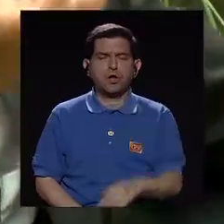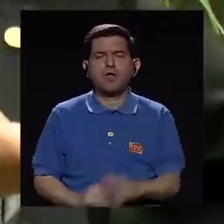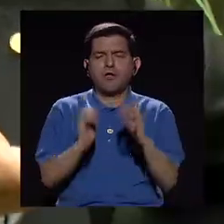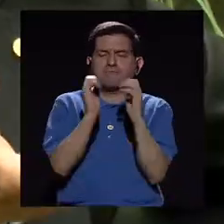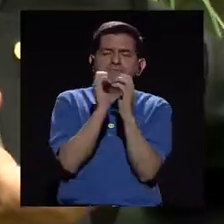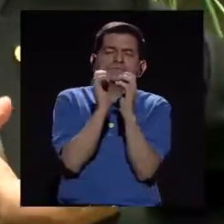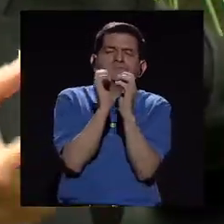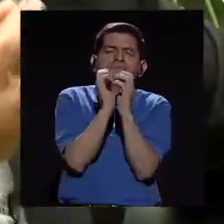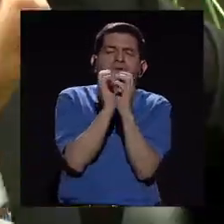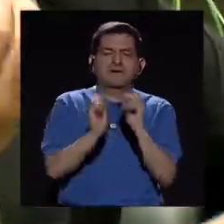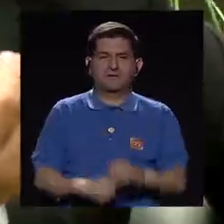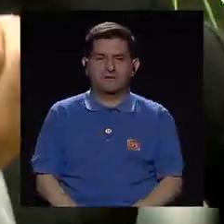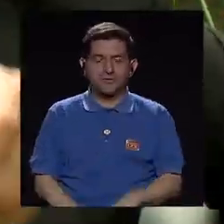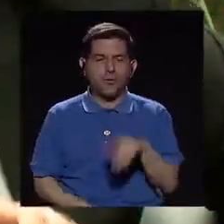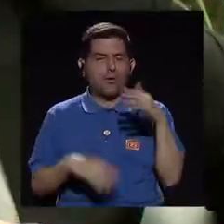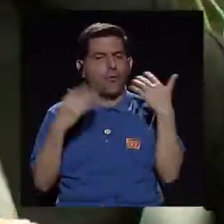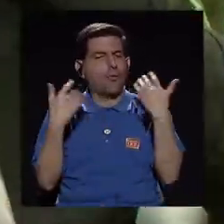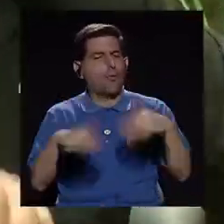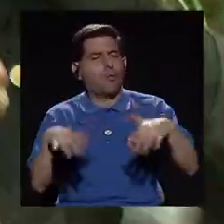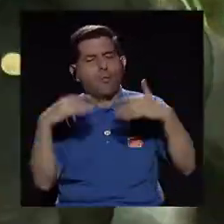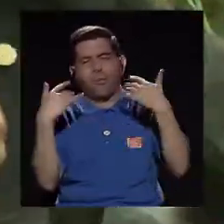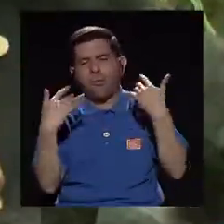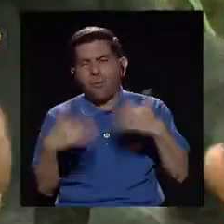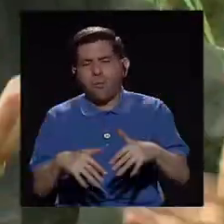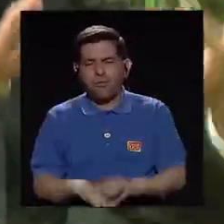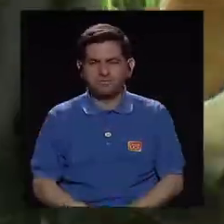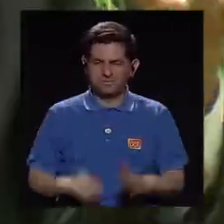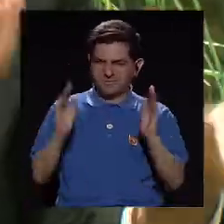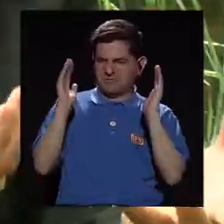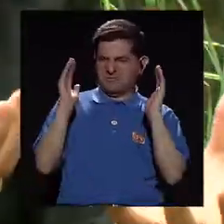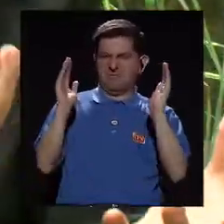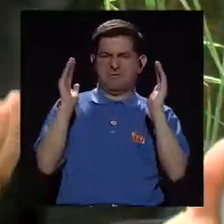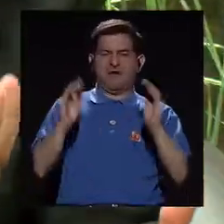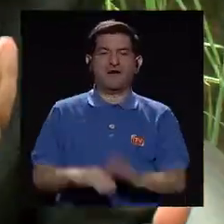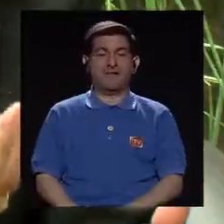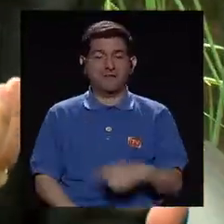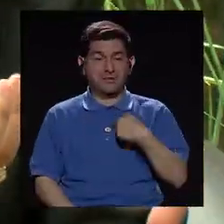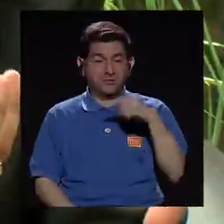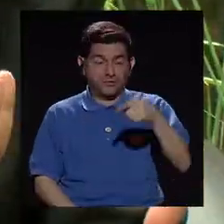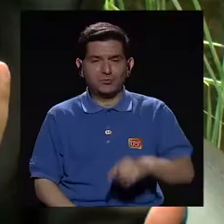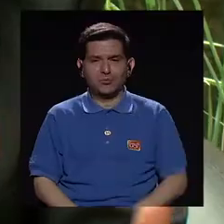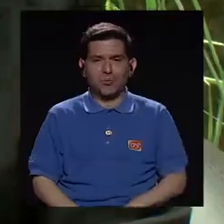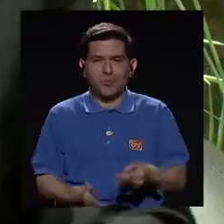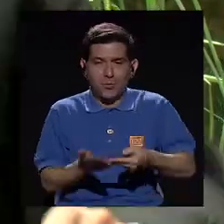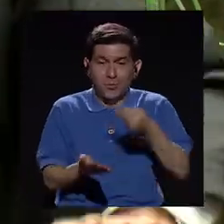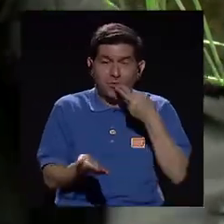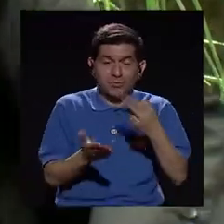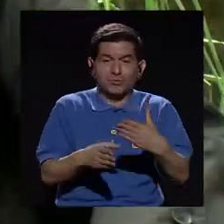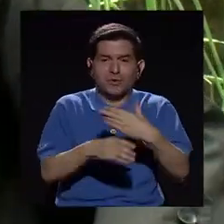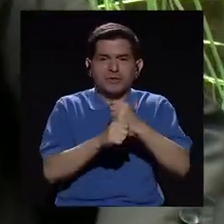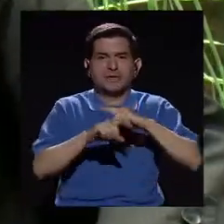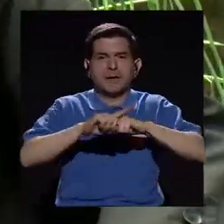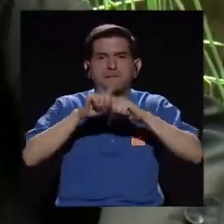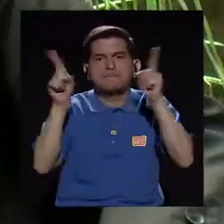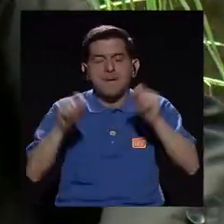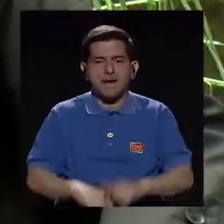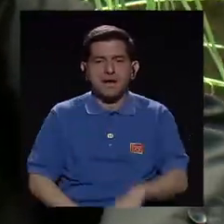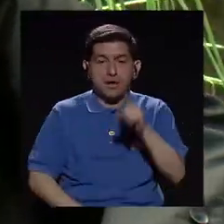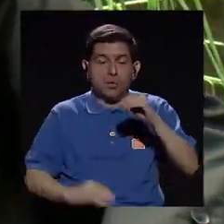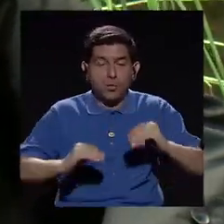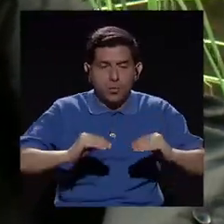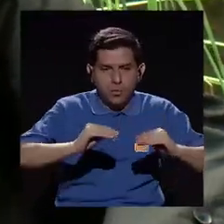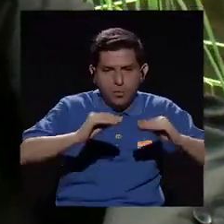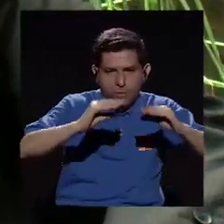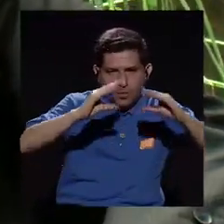los chayotes, aquellos chayotes grandes como para hacerlos en sopa. Pero resulta que